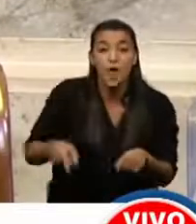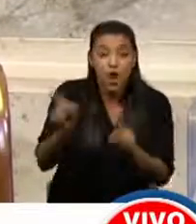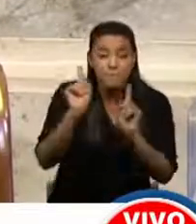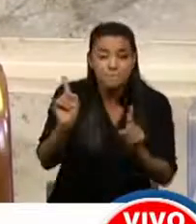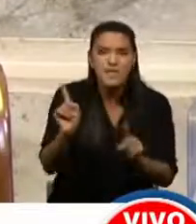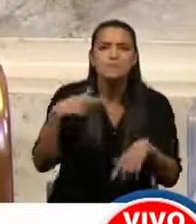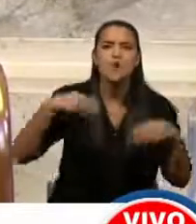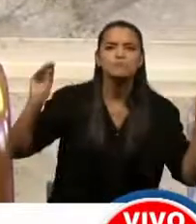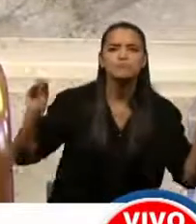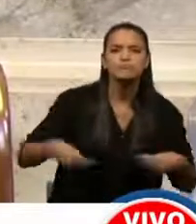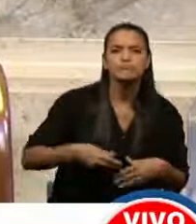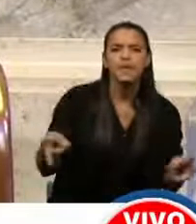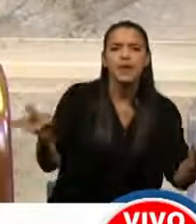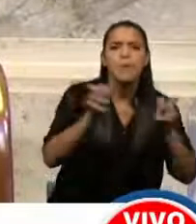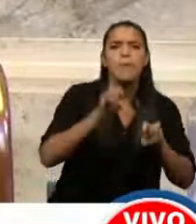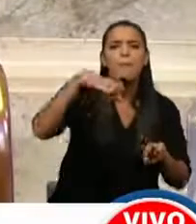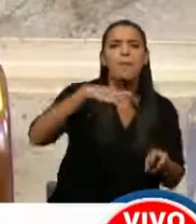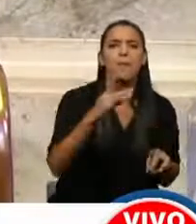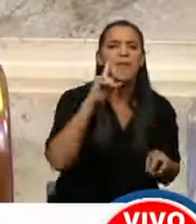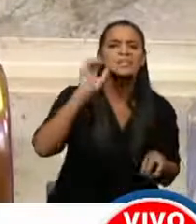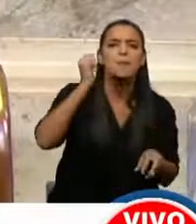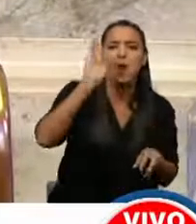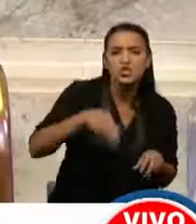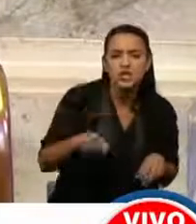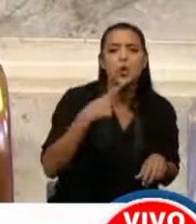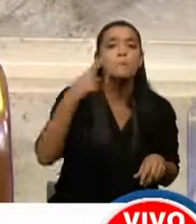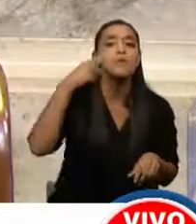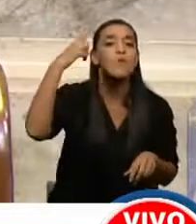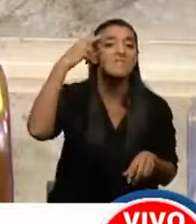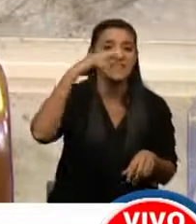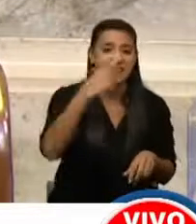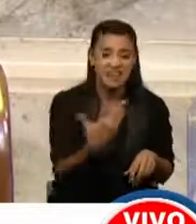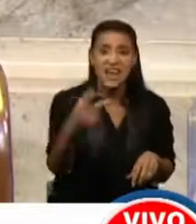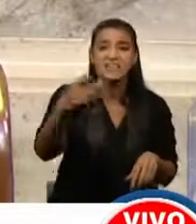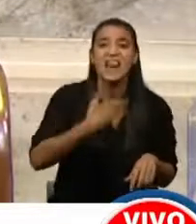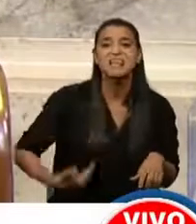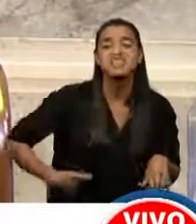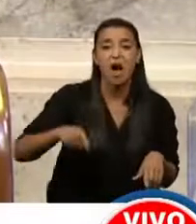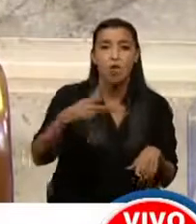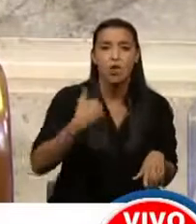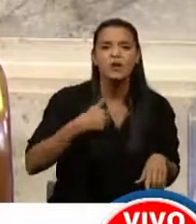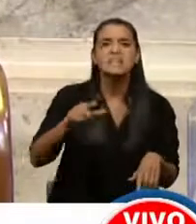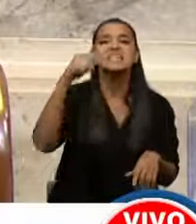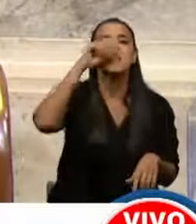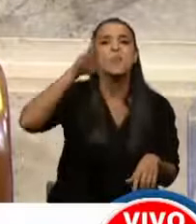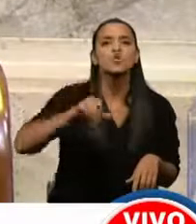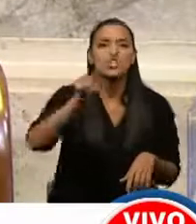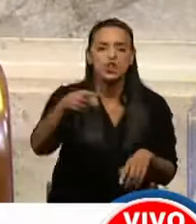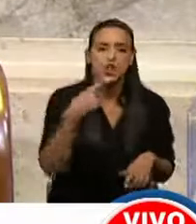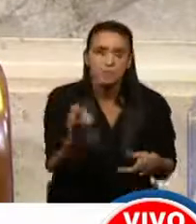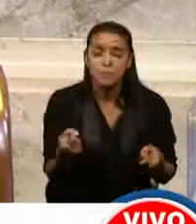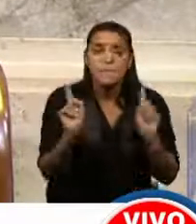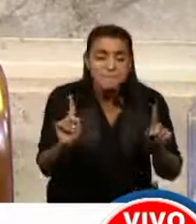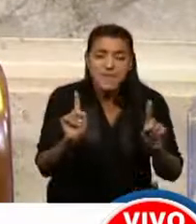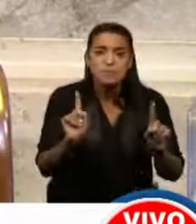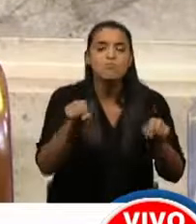déficit fiscal del 7% del PBI. En 1973, el Estado argentino tenía 7% de déficit fiscal. Y esa